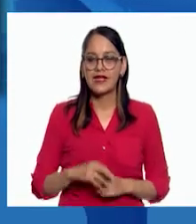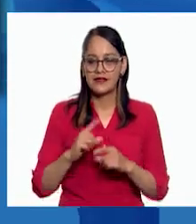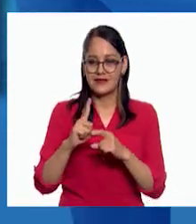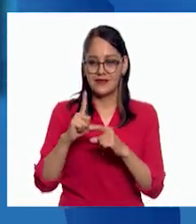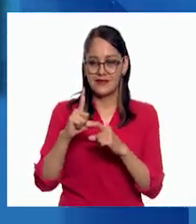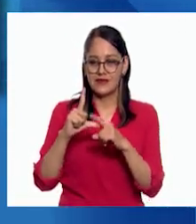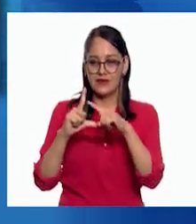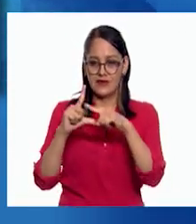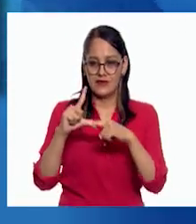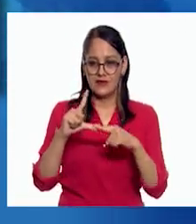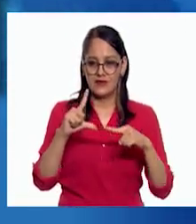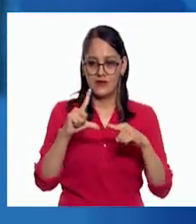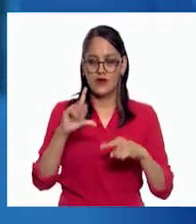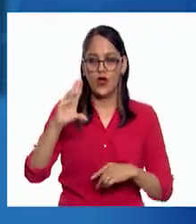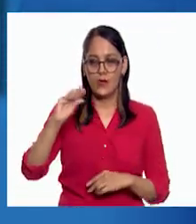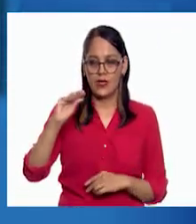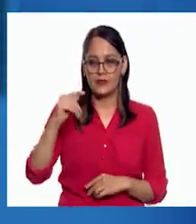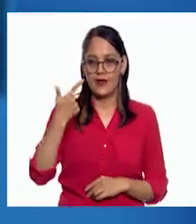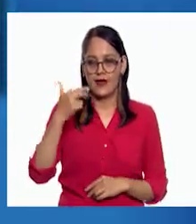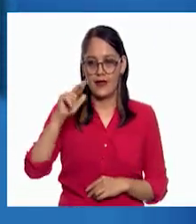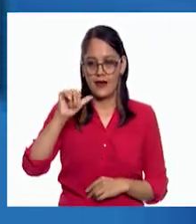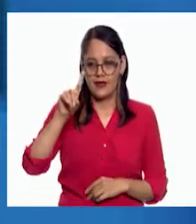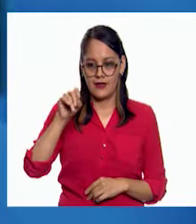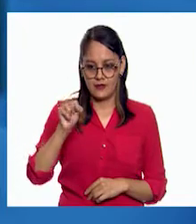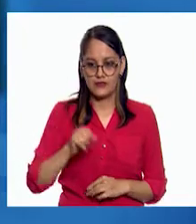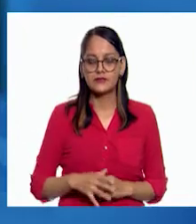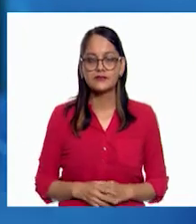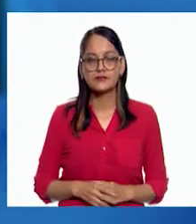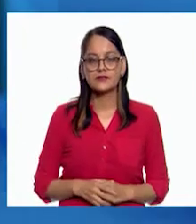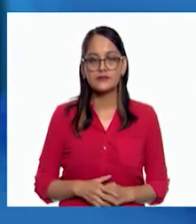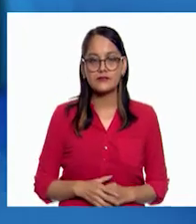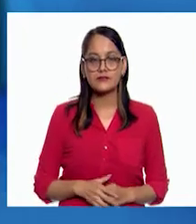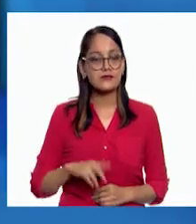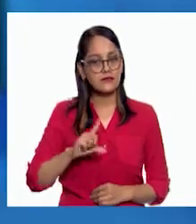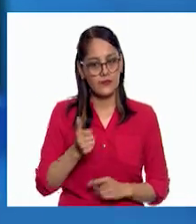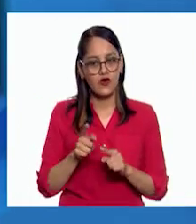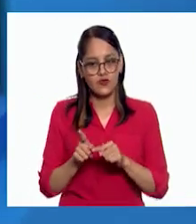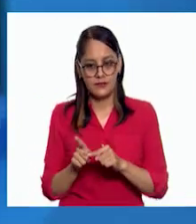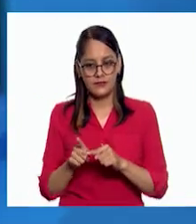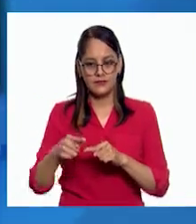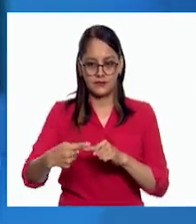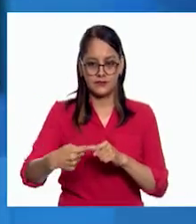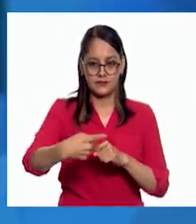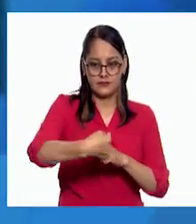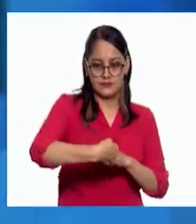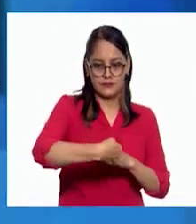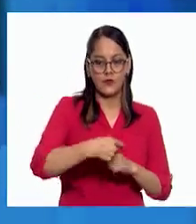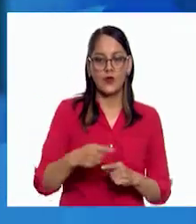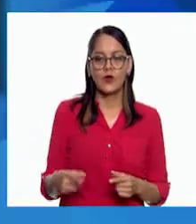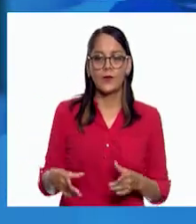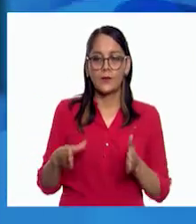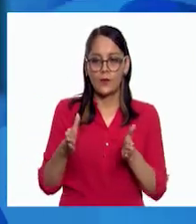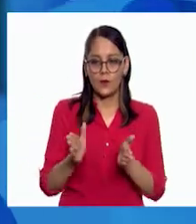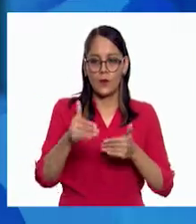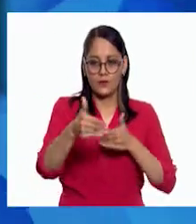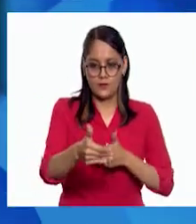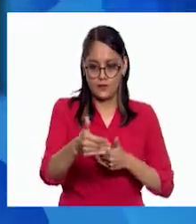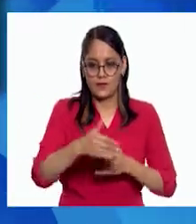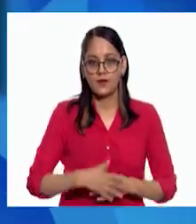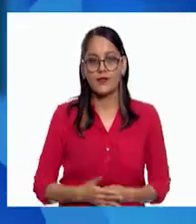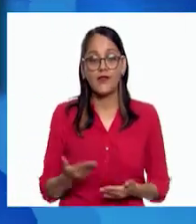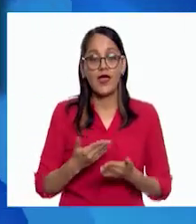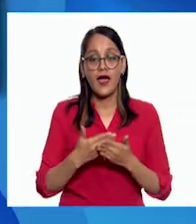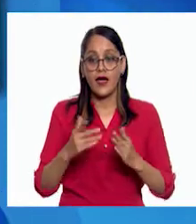grados. Enseguida, conectaré otros dos palillos unidos por gomitas para formar un cuadrado. Ahora, colocaré cuatro